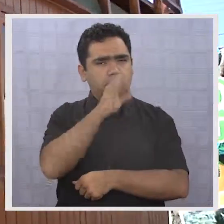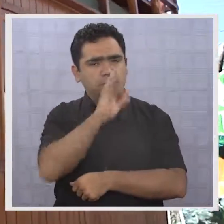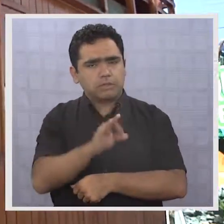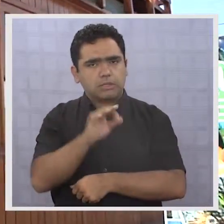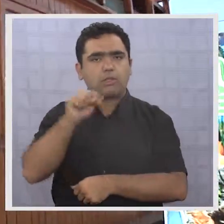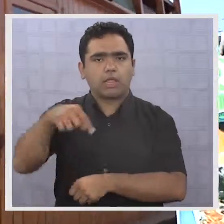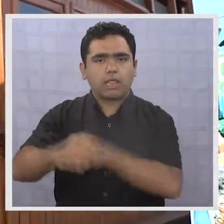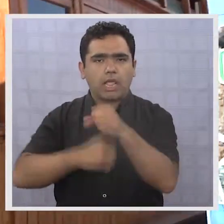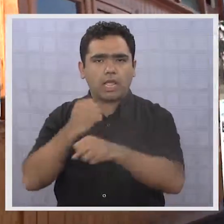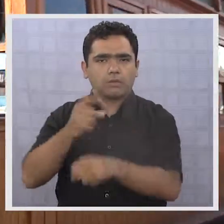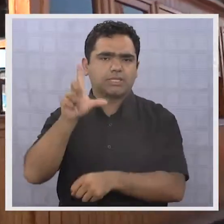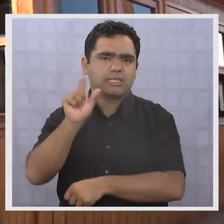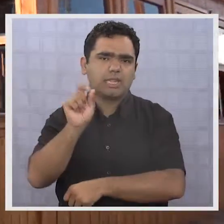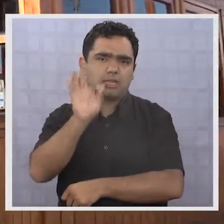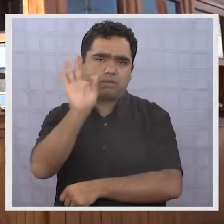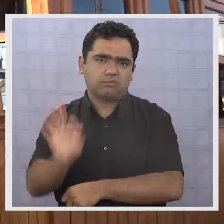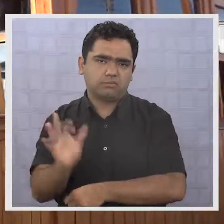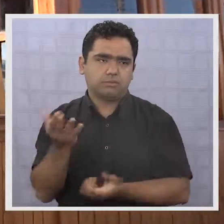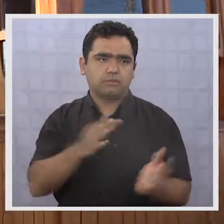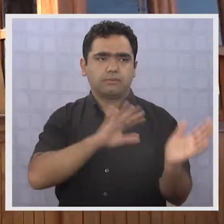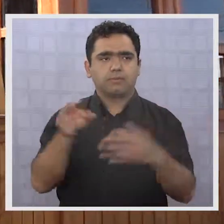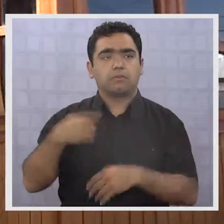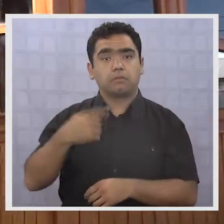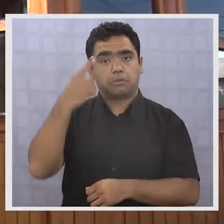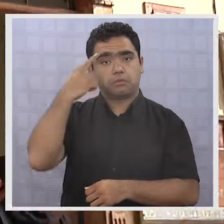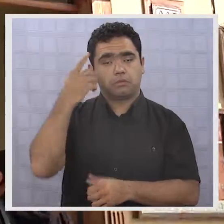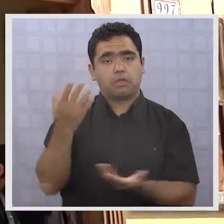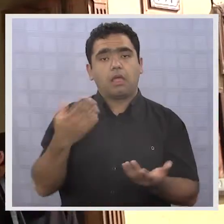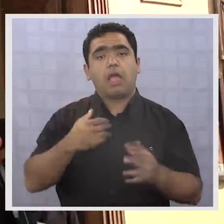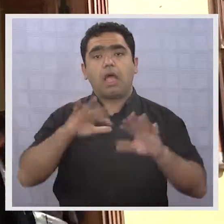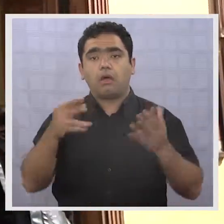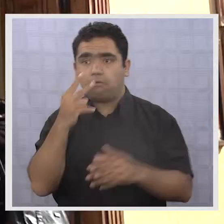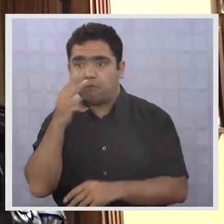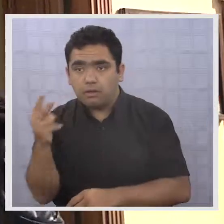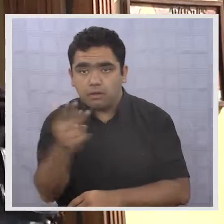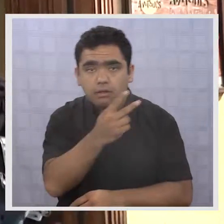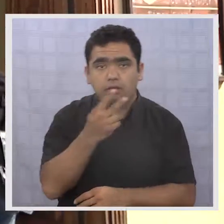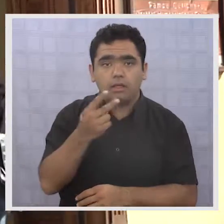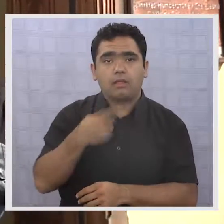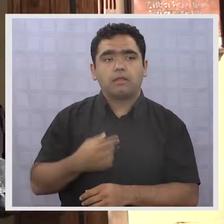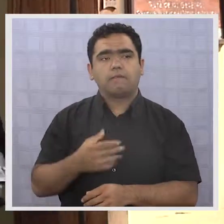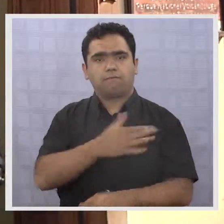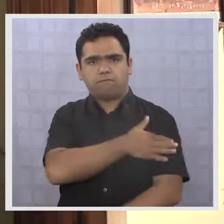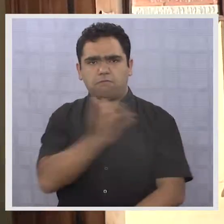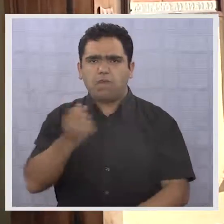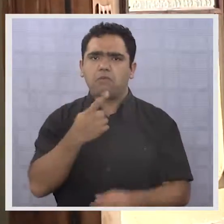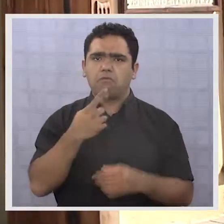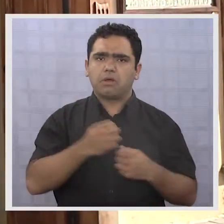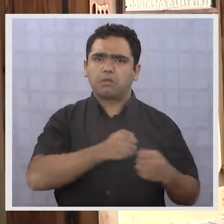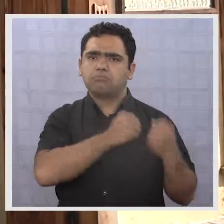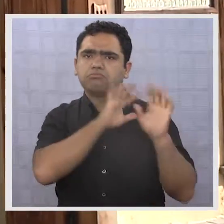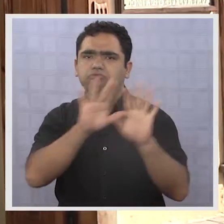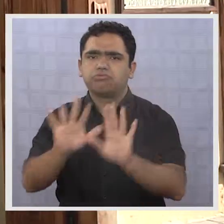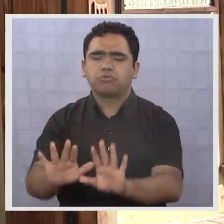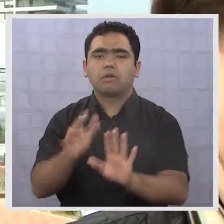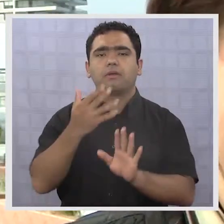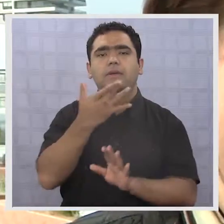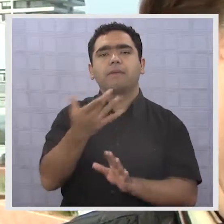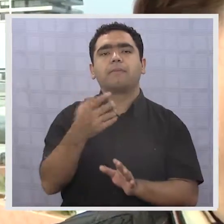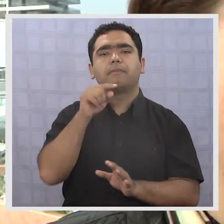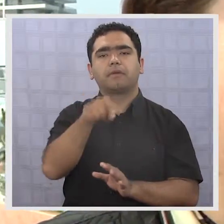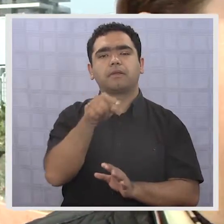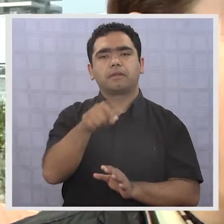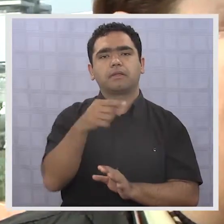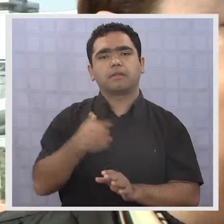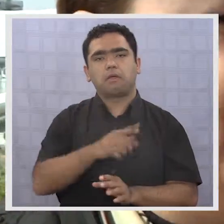esta baja, al parecer, la fe es más fuerte, pues las cifras no son tan alarmantes. Incluso, se espera que los turistas